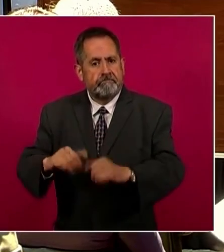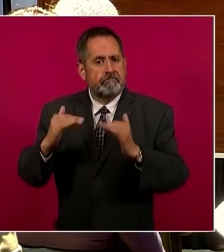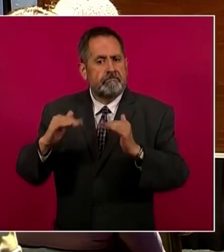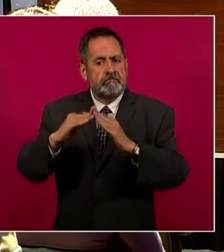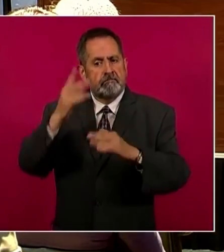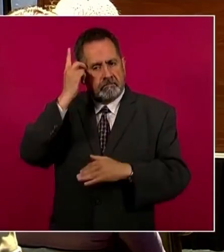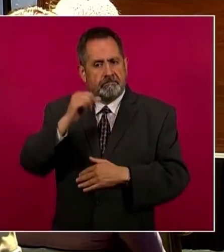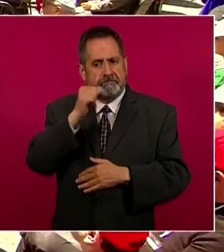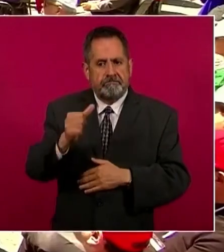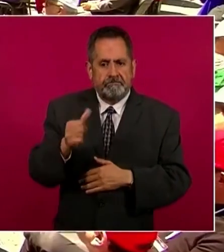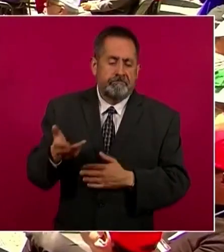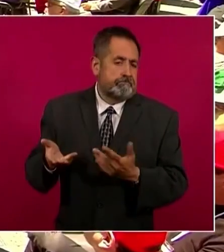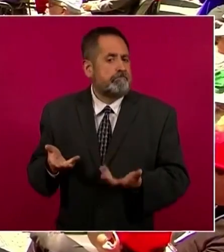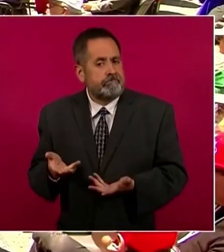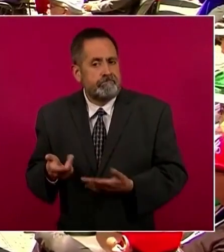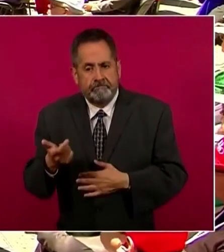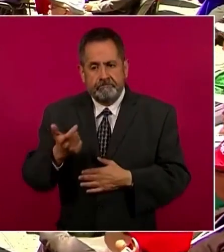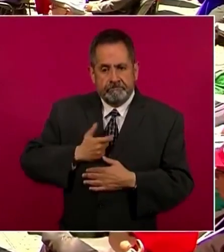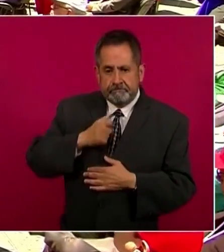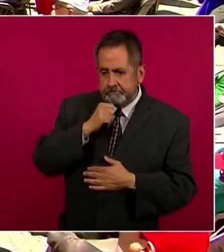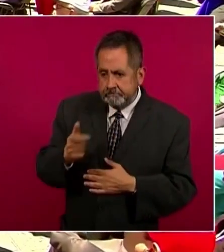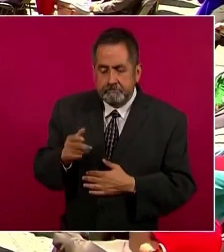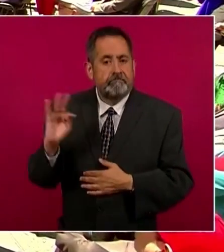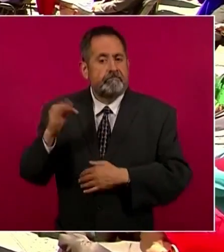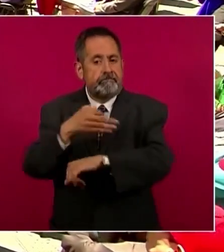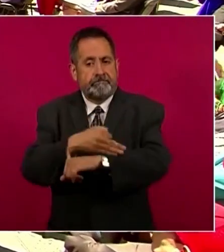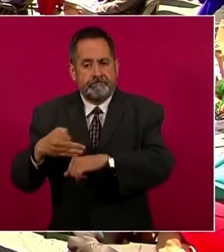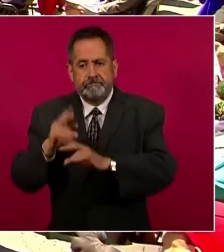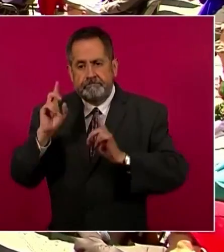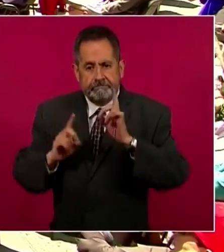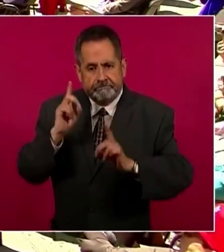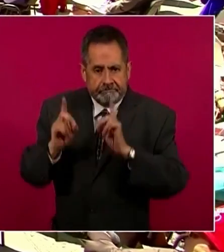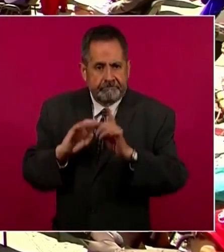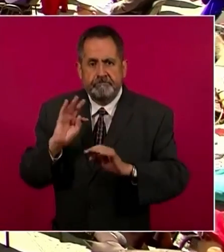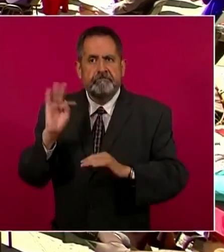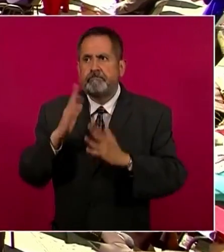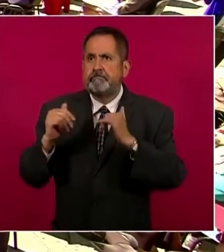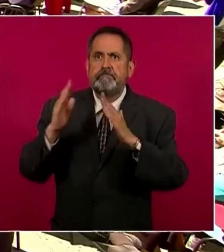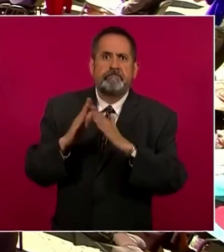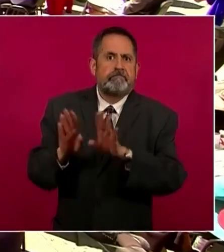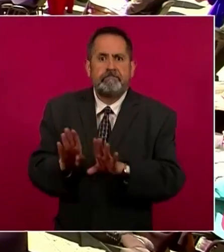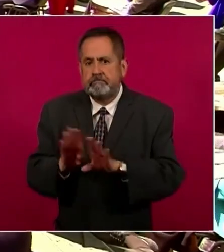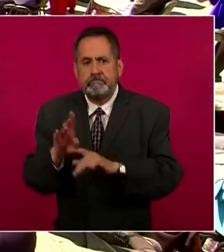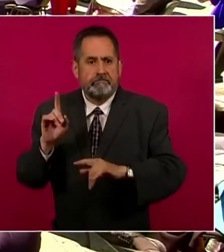crédito en impago significa que una familia está ante la incertidumbre de su vivienda.